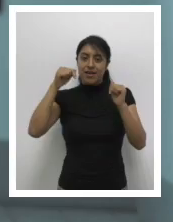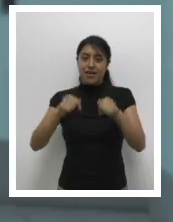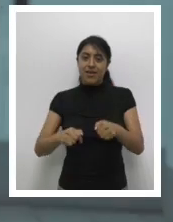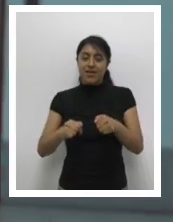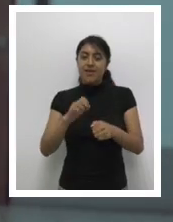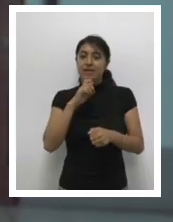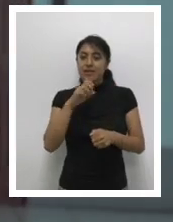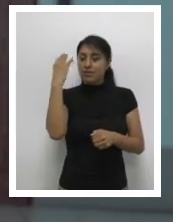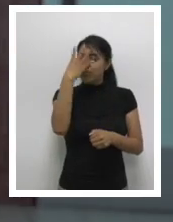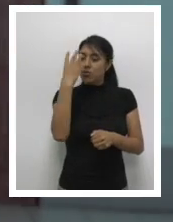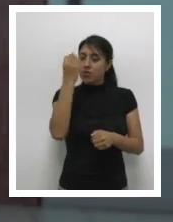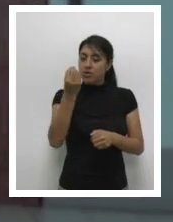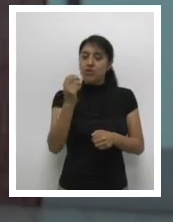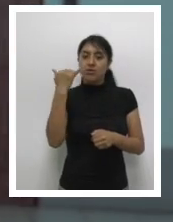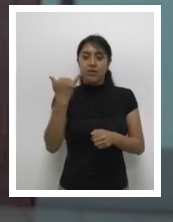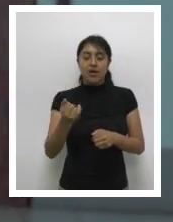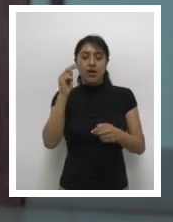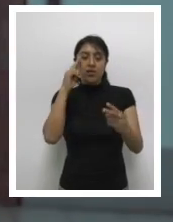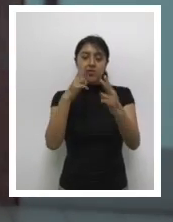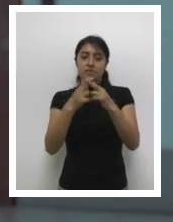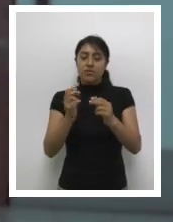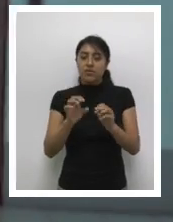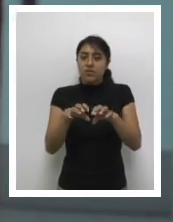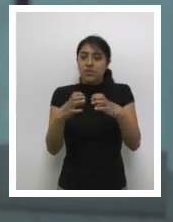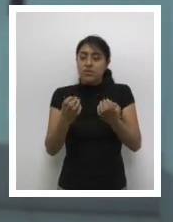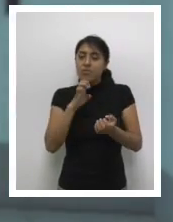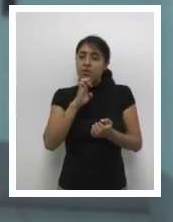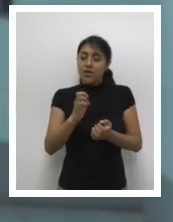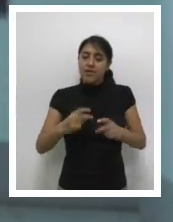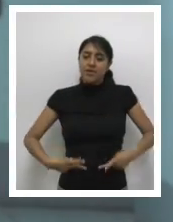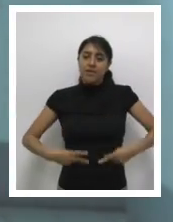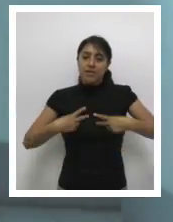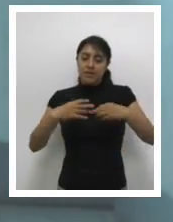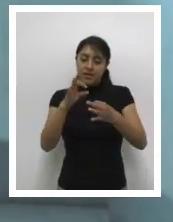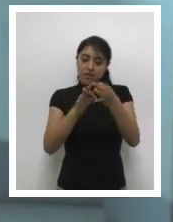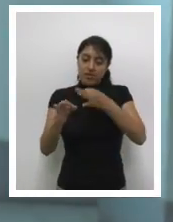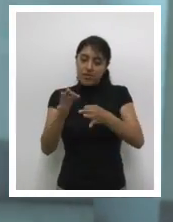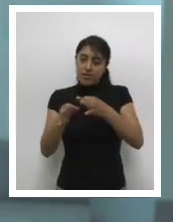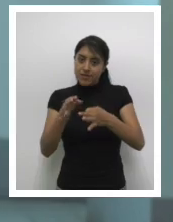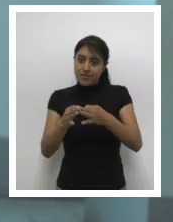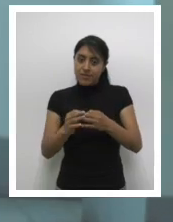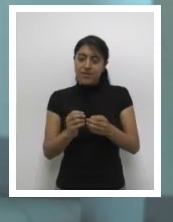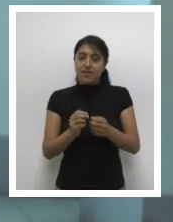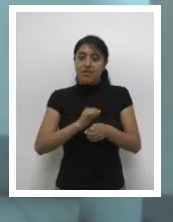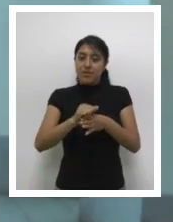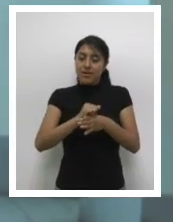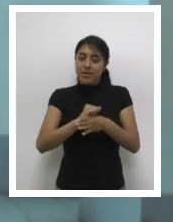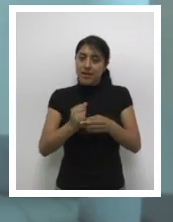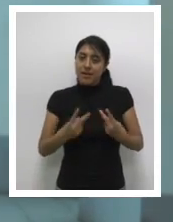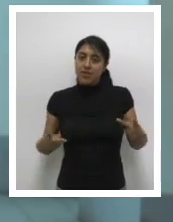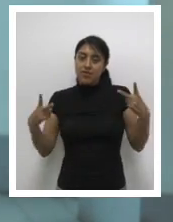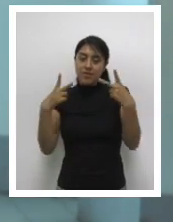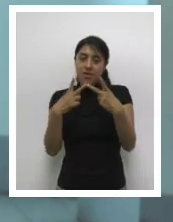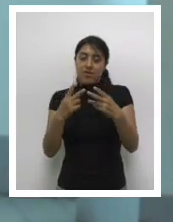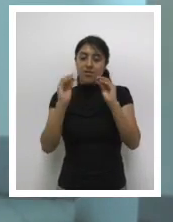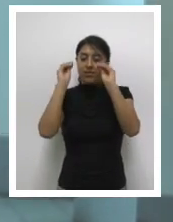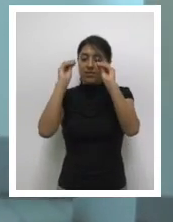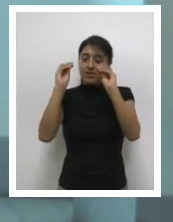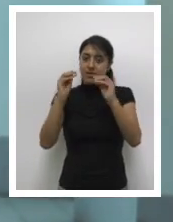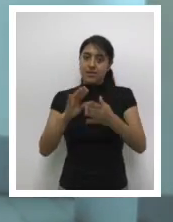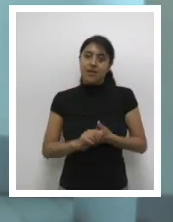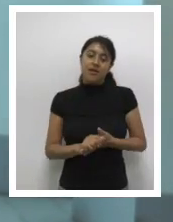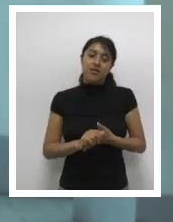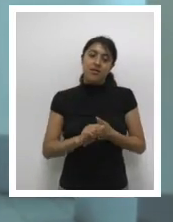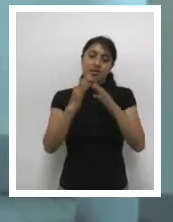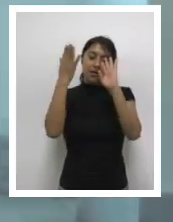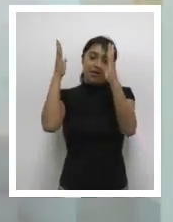fue muy bonito porque ya sé cómo es la vida en una oficina y cómo poner en práctica todos los valores y todo